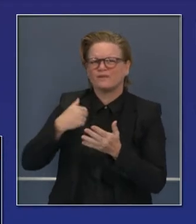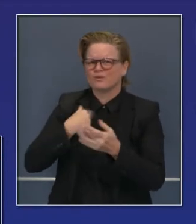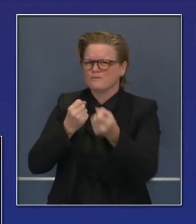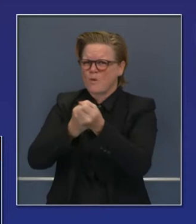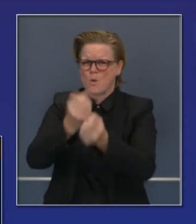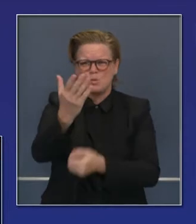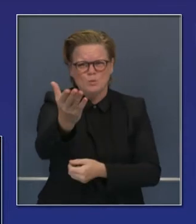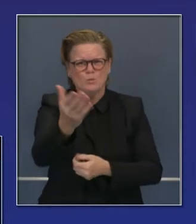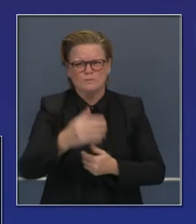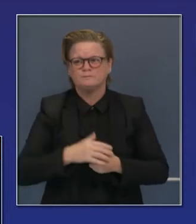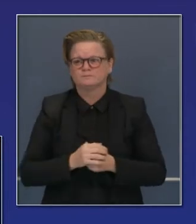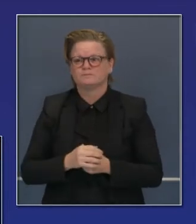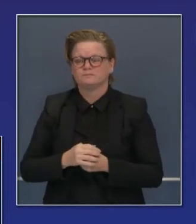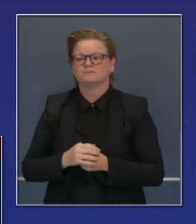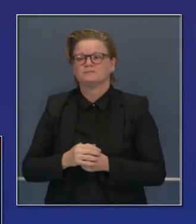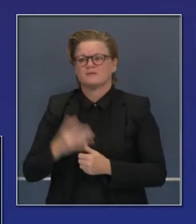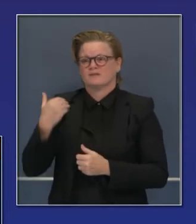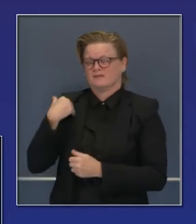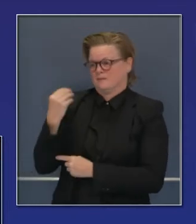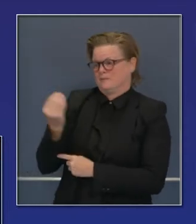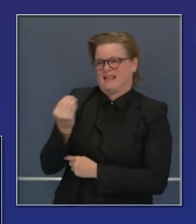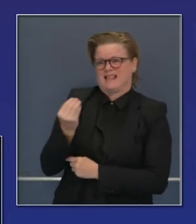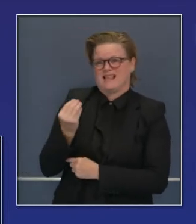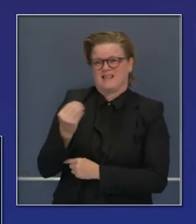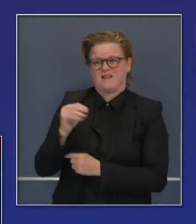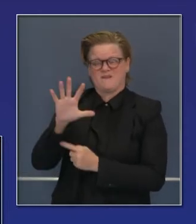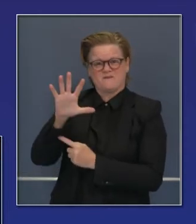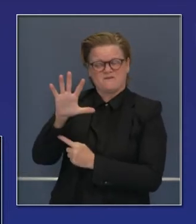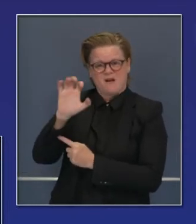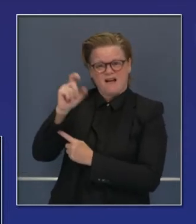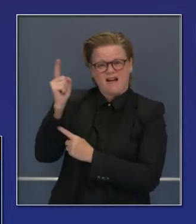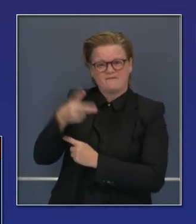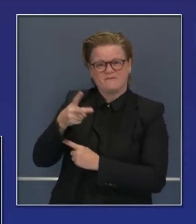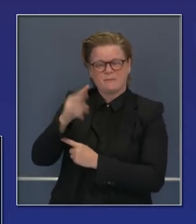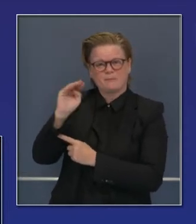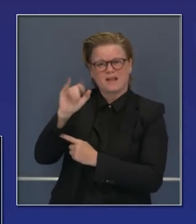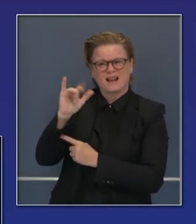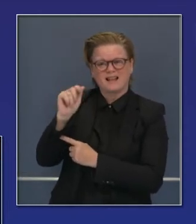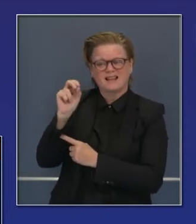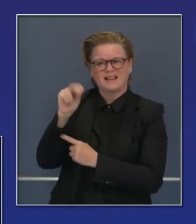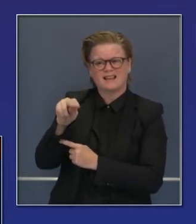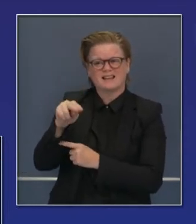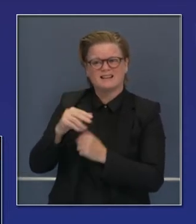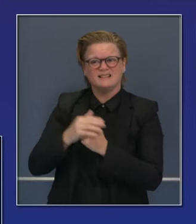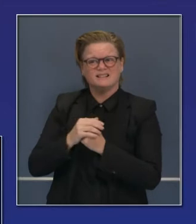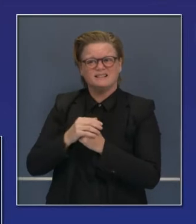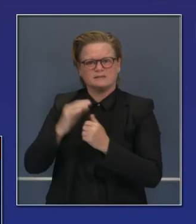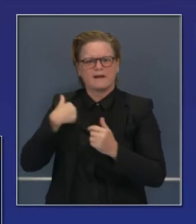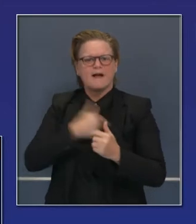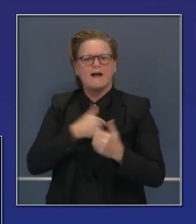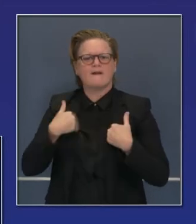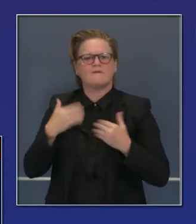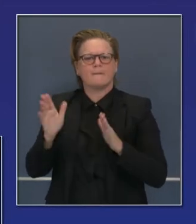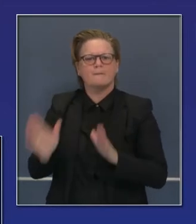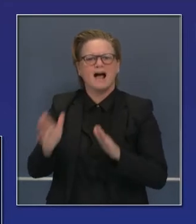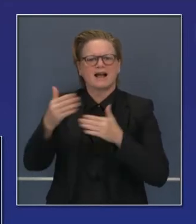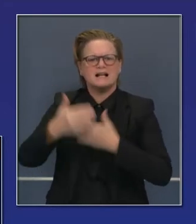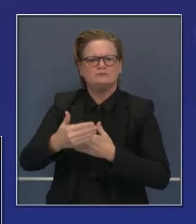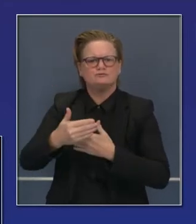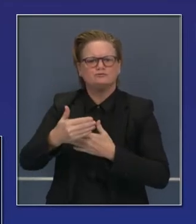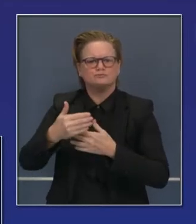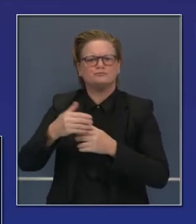También medio millón de dólares de paquete de ayuda para COVID. Son